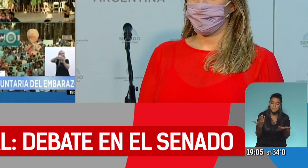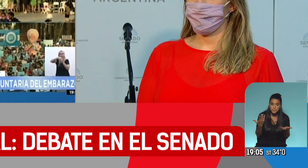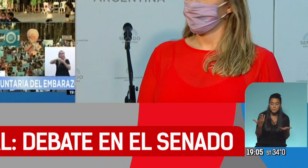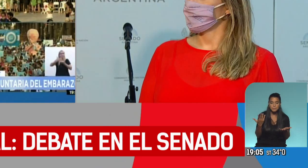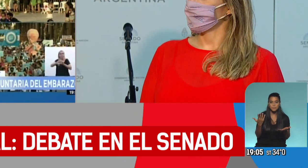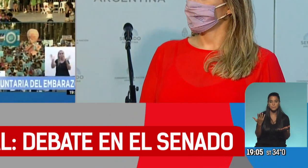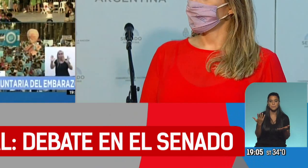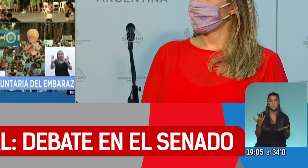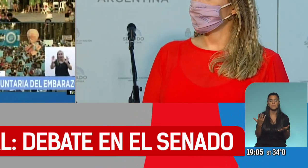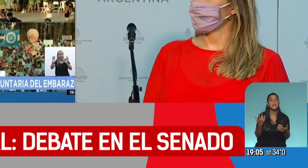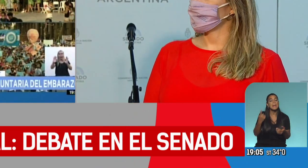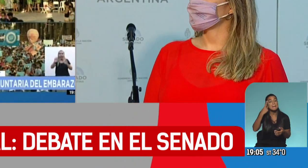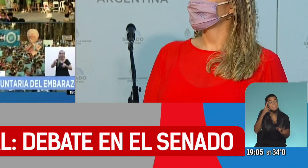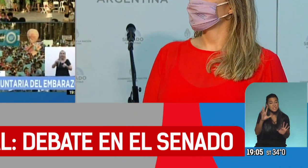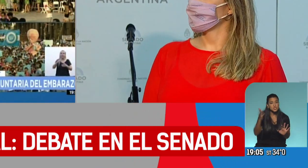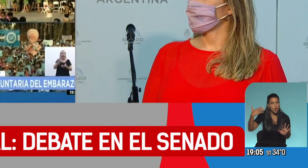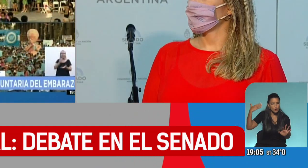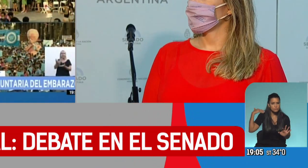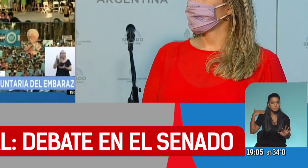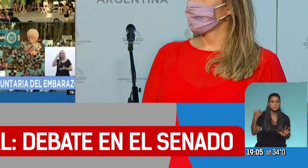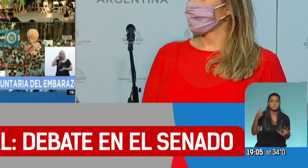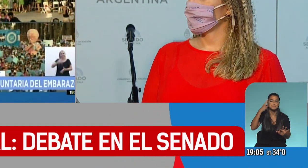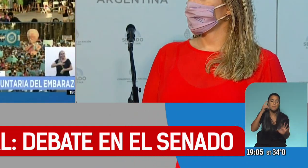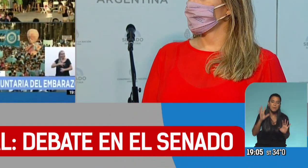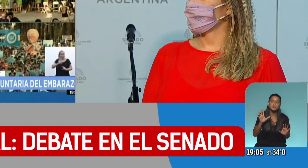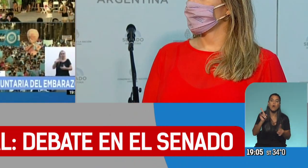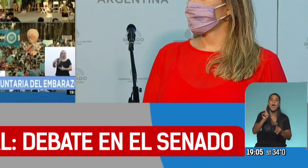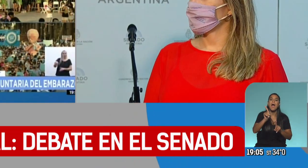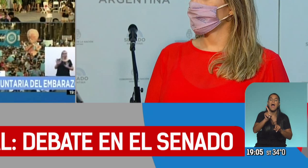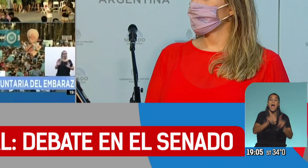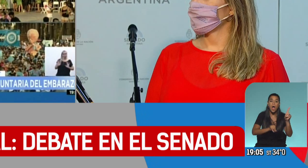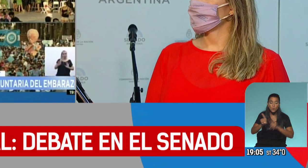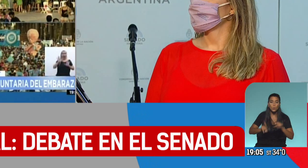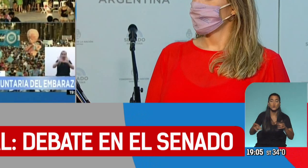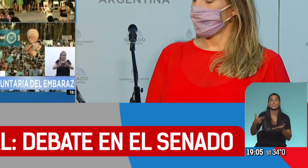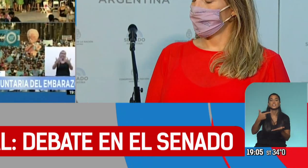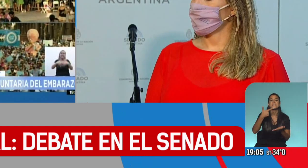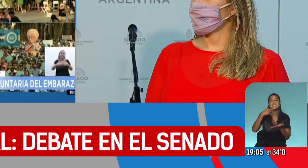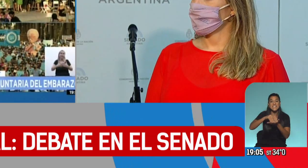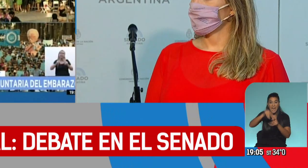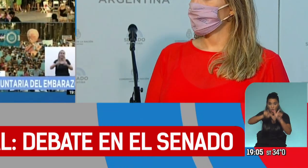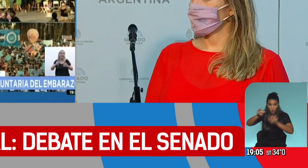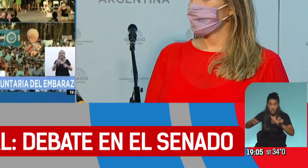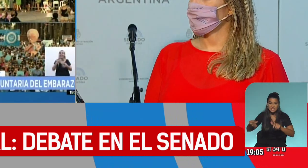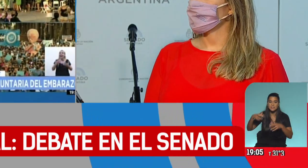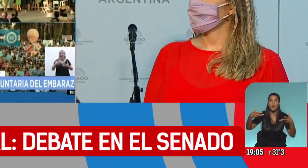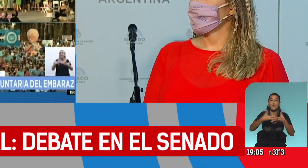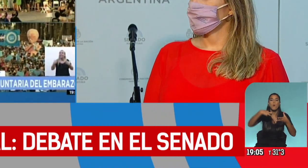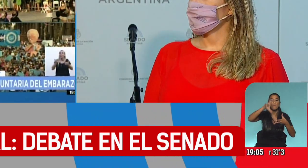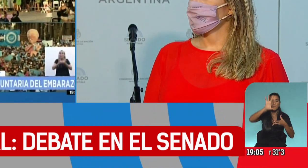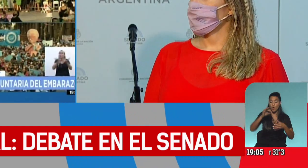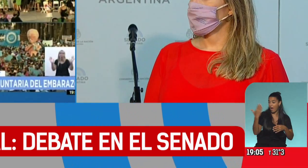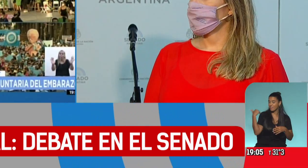pensó que algunos senadores del PRO, que en 2018